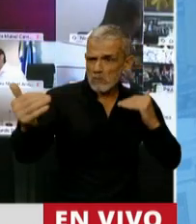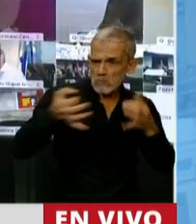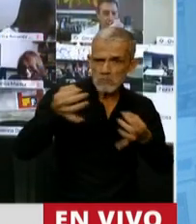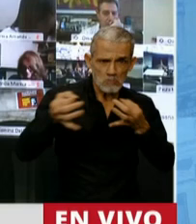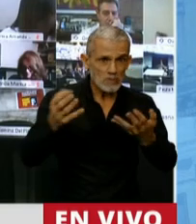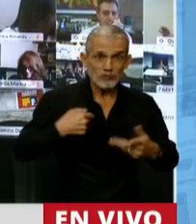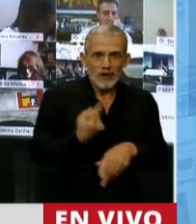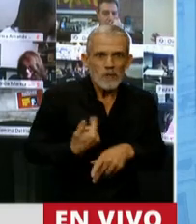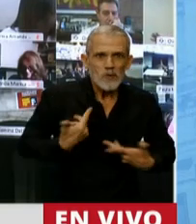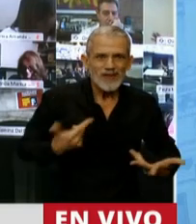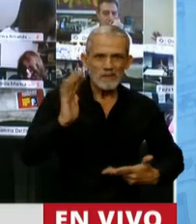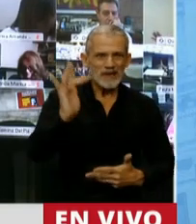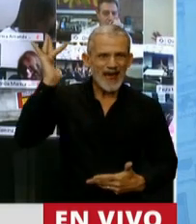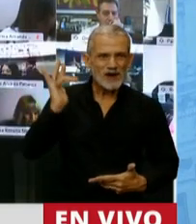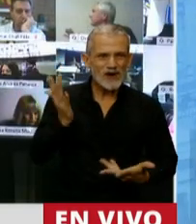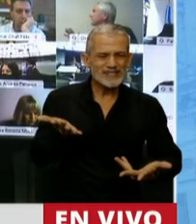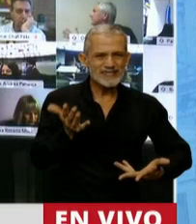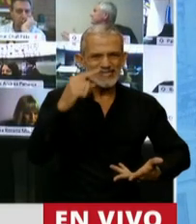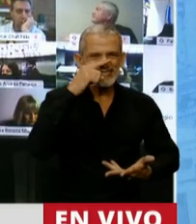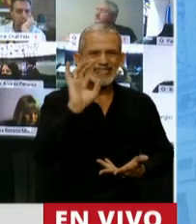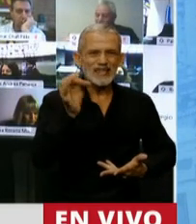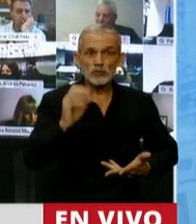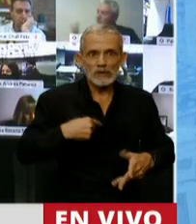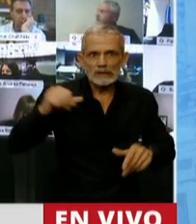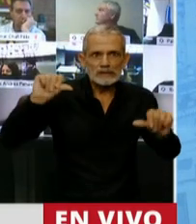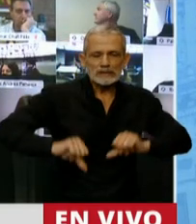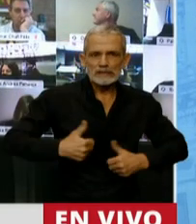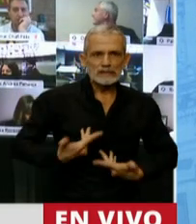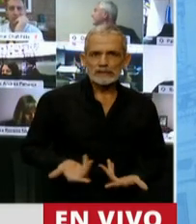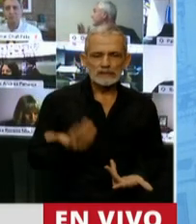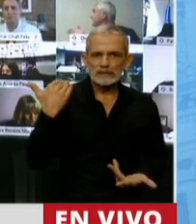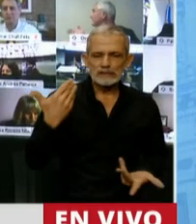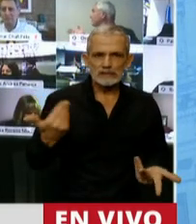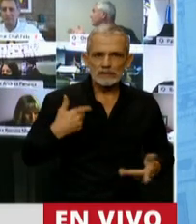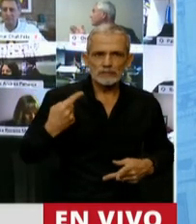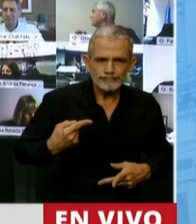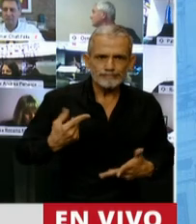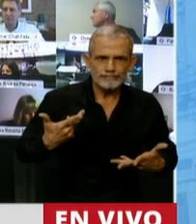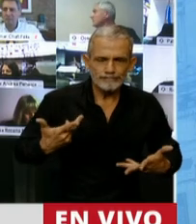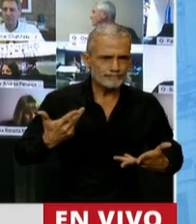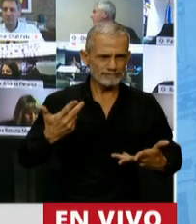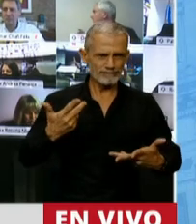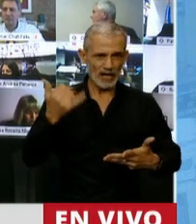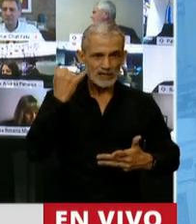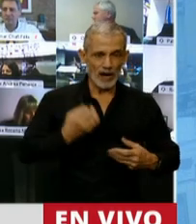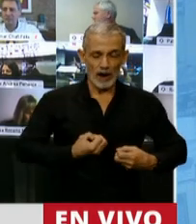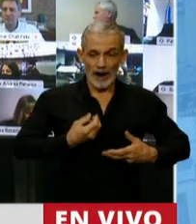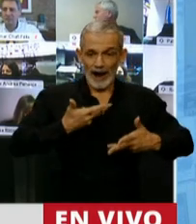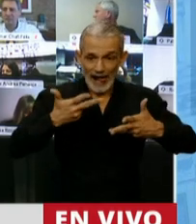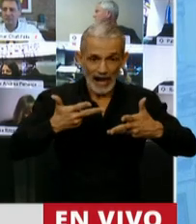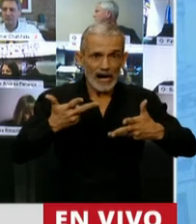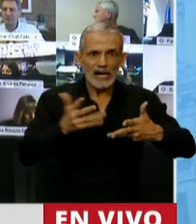el miércoles 7 de octubre pasado. Solamente había alcanzado a expresar